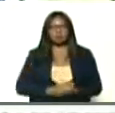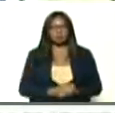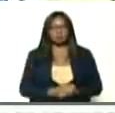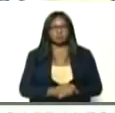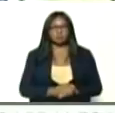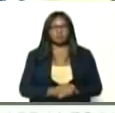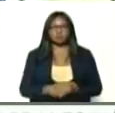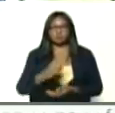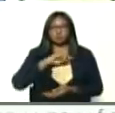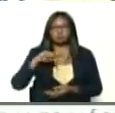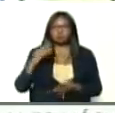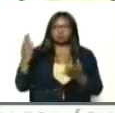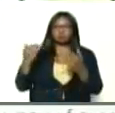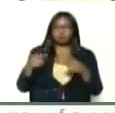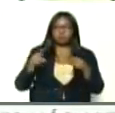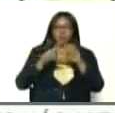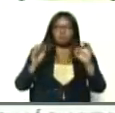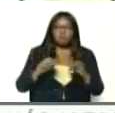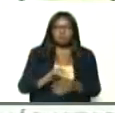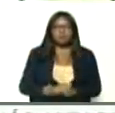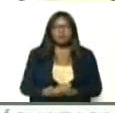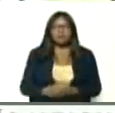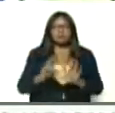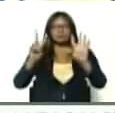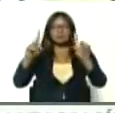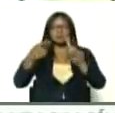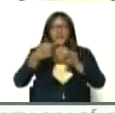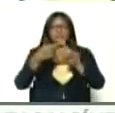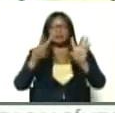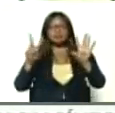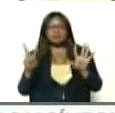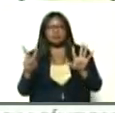nosotros venimos de un método, siete más siete,